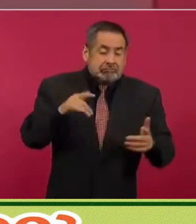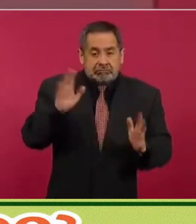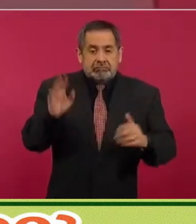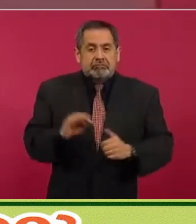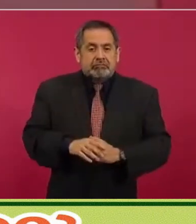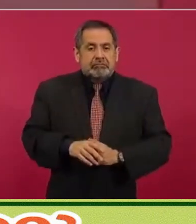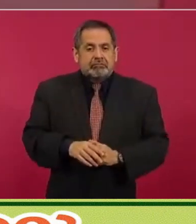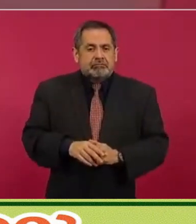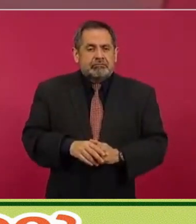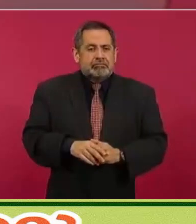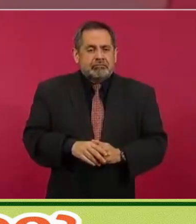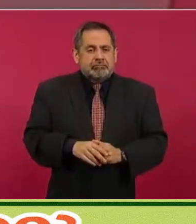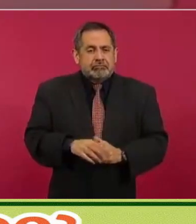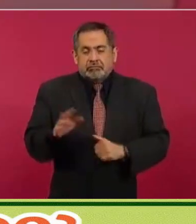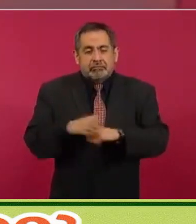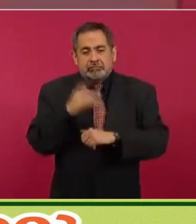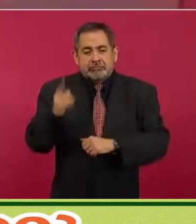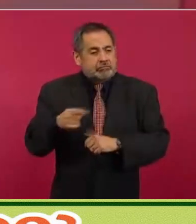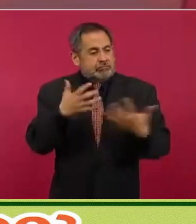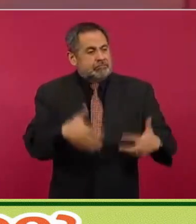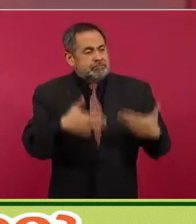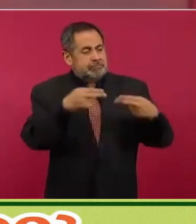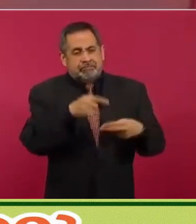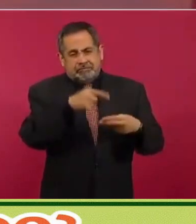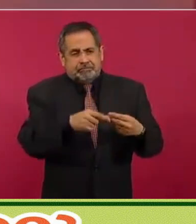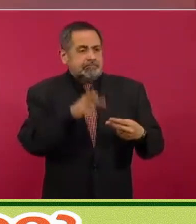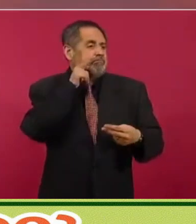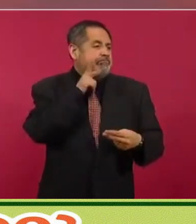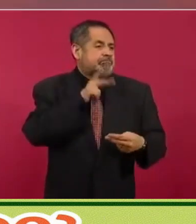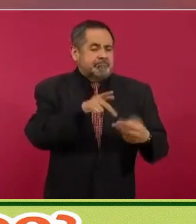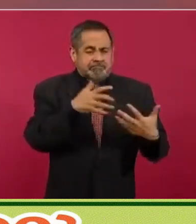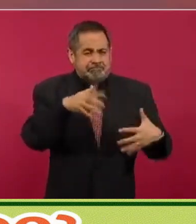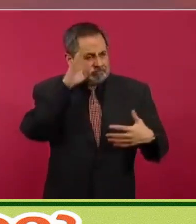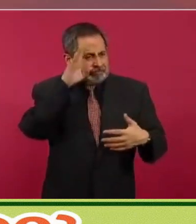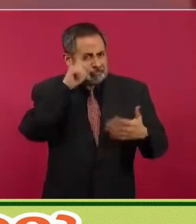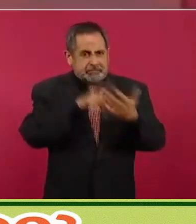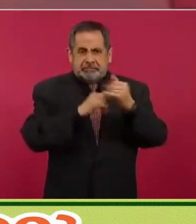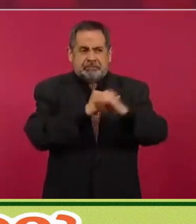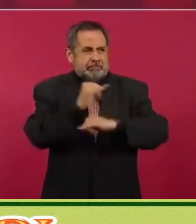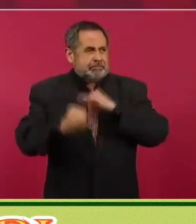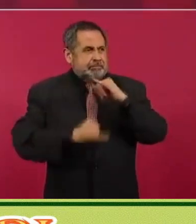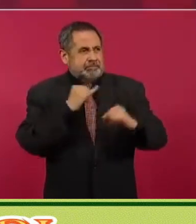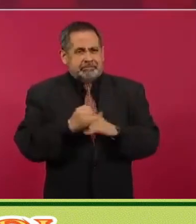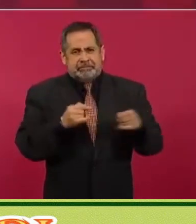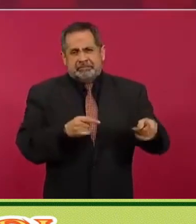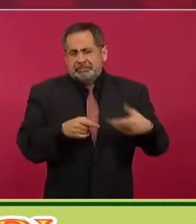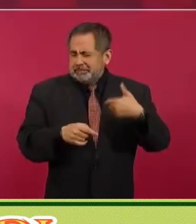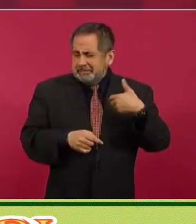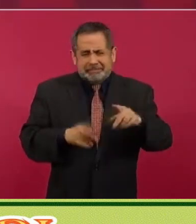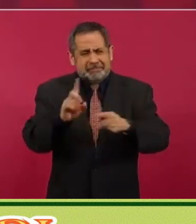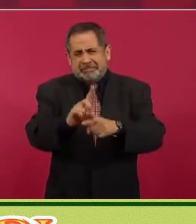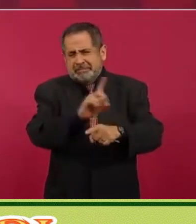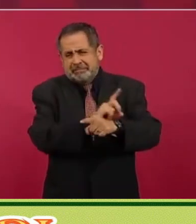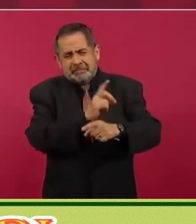porque es una empresa petrolera internacional que tiene desde